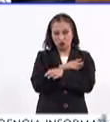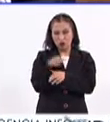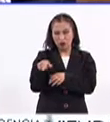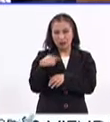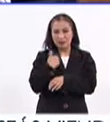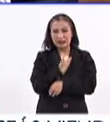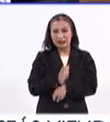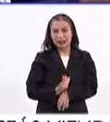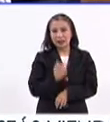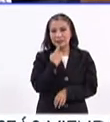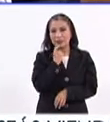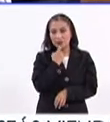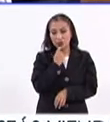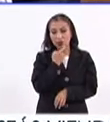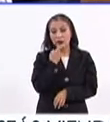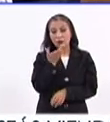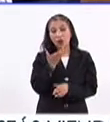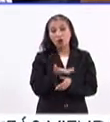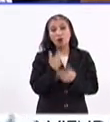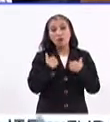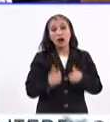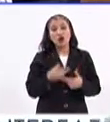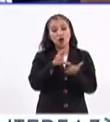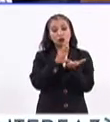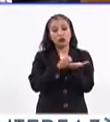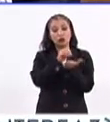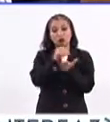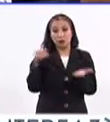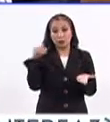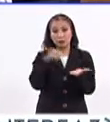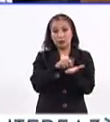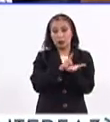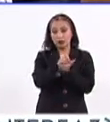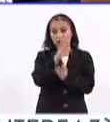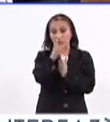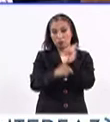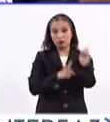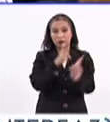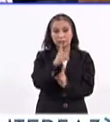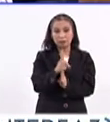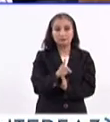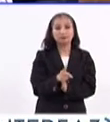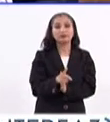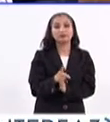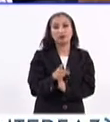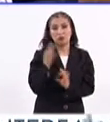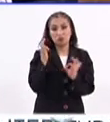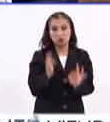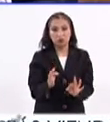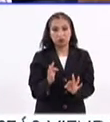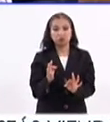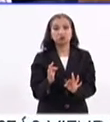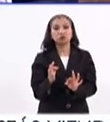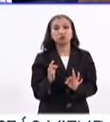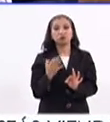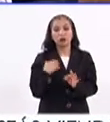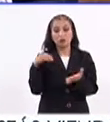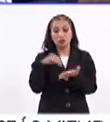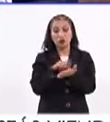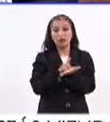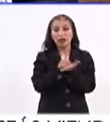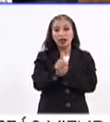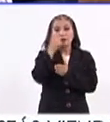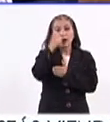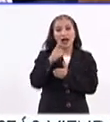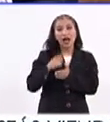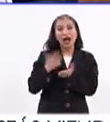Obrador reafirma el derecho humano a nivel constitucional del deporte. De manera correcta, incorpora el derecho